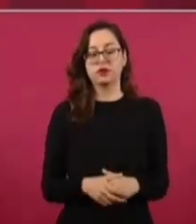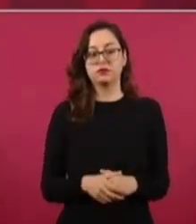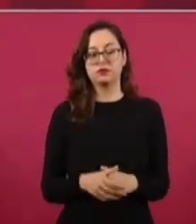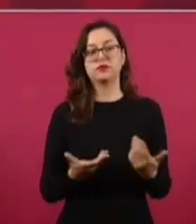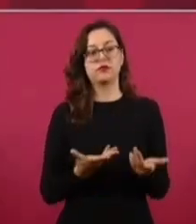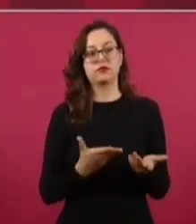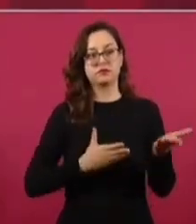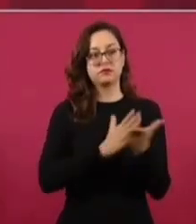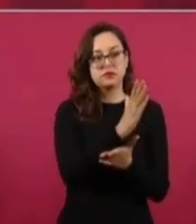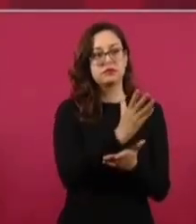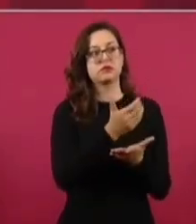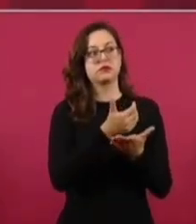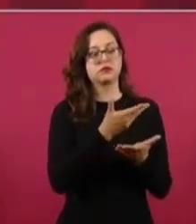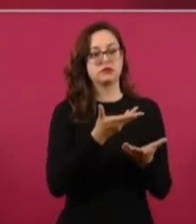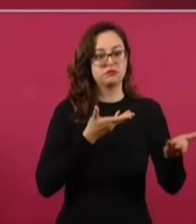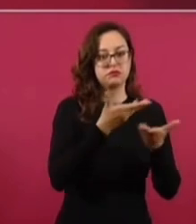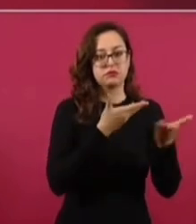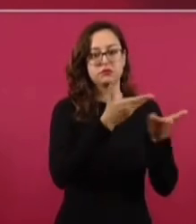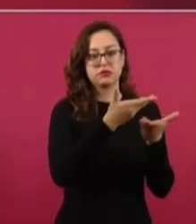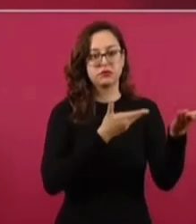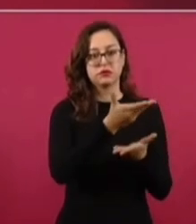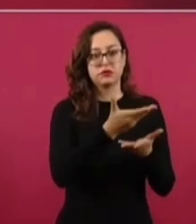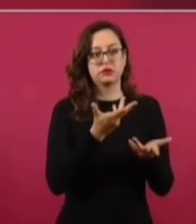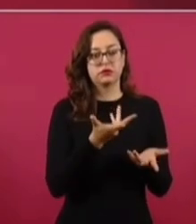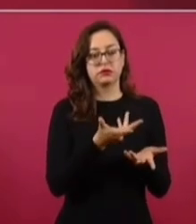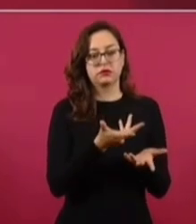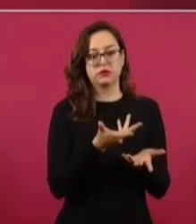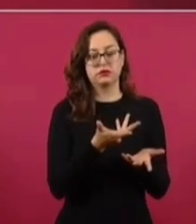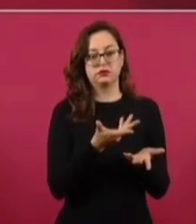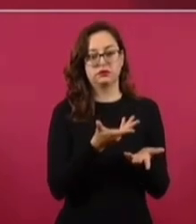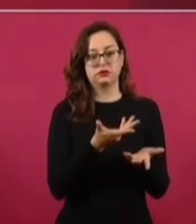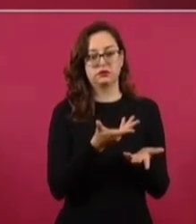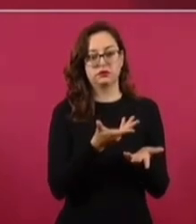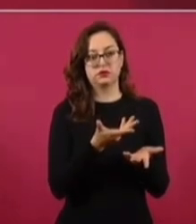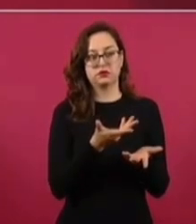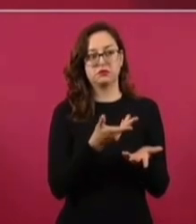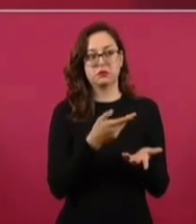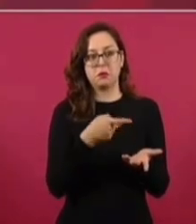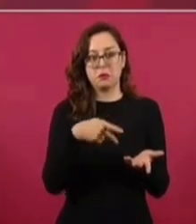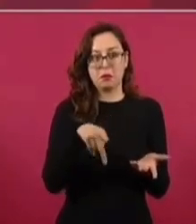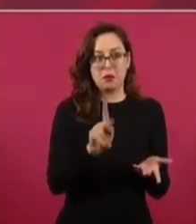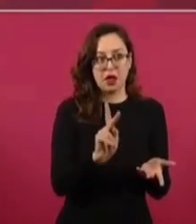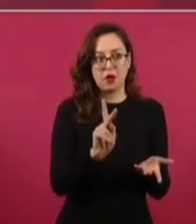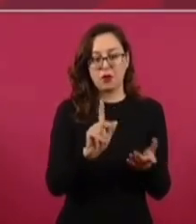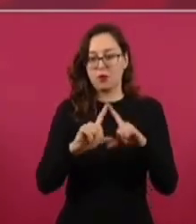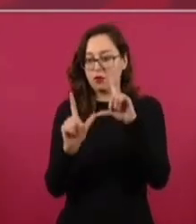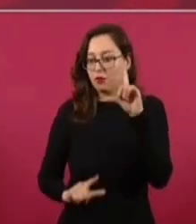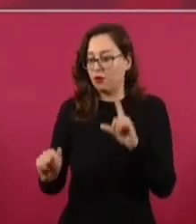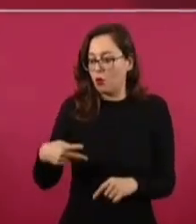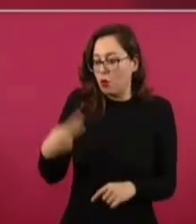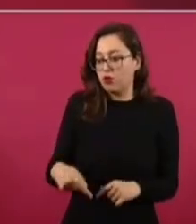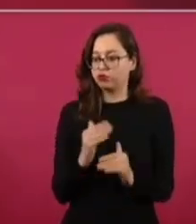tener acceso a ese mercado nos implica ceder soberanía,